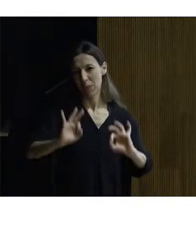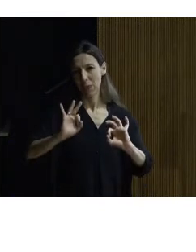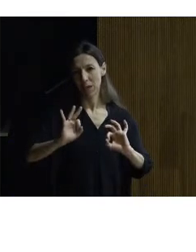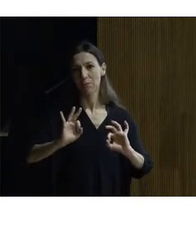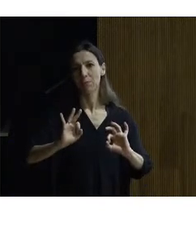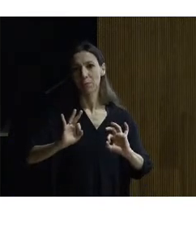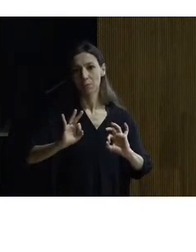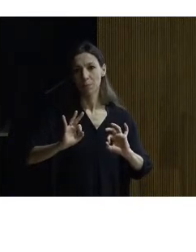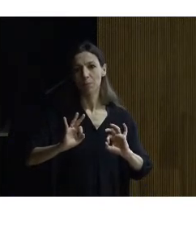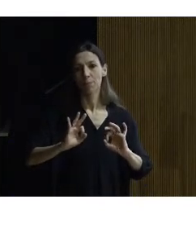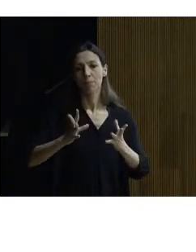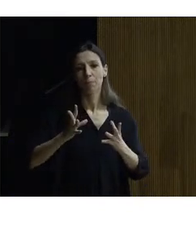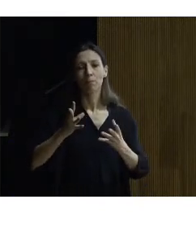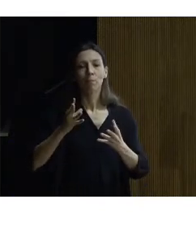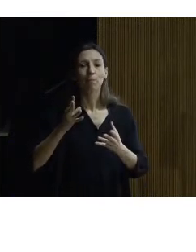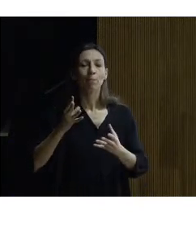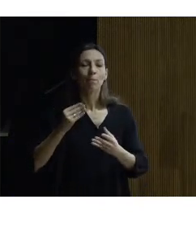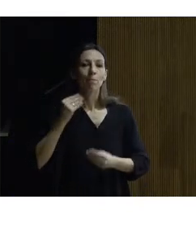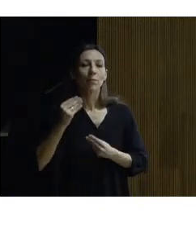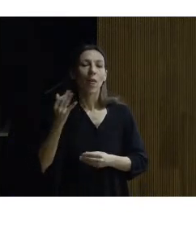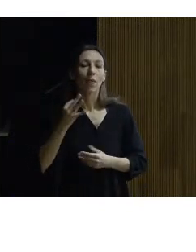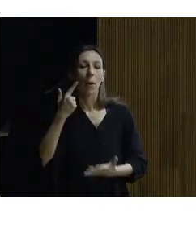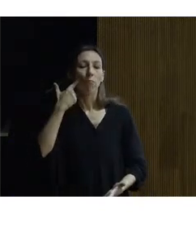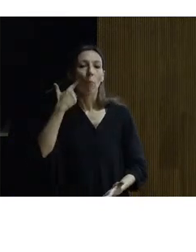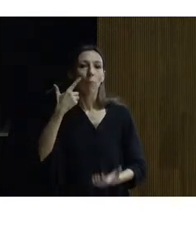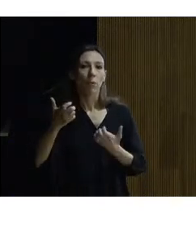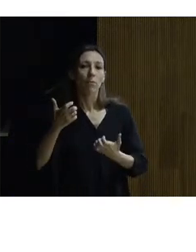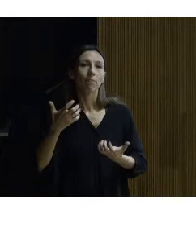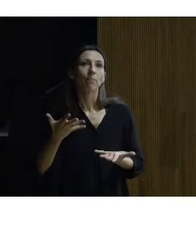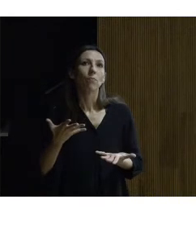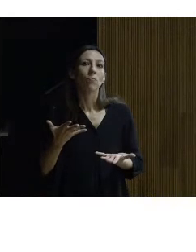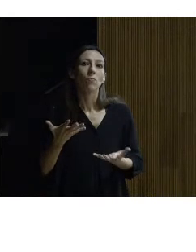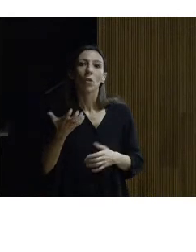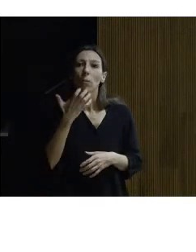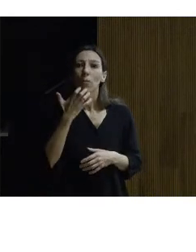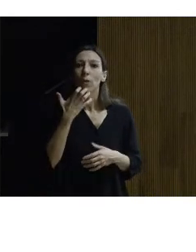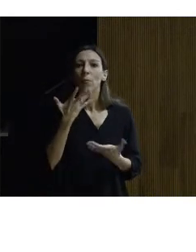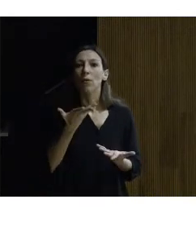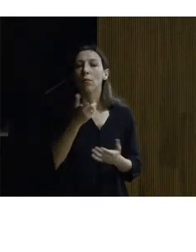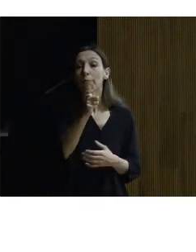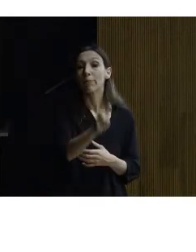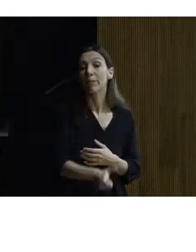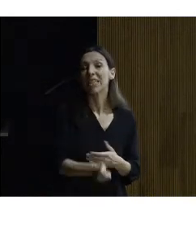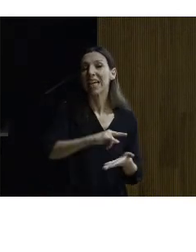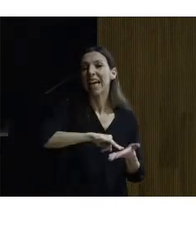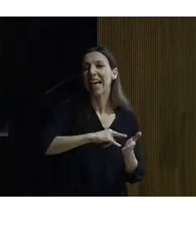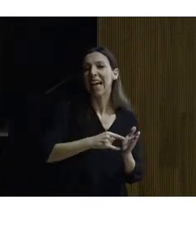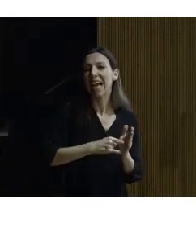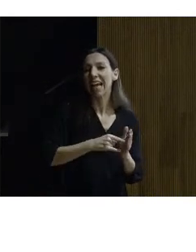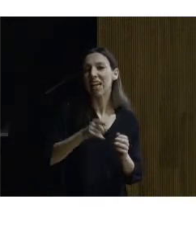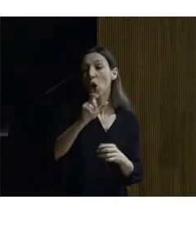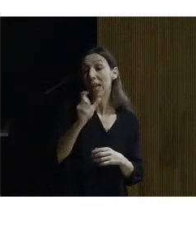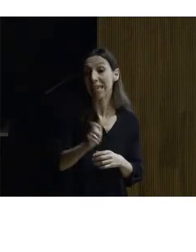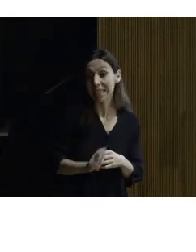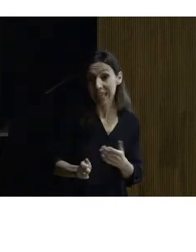me parece que hay que destacar en el mismo a un ingeniero italiano Giovanni